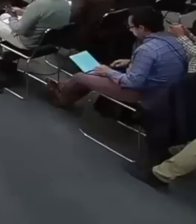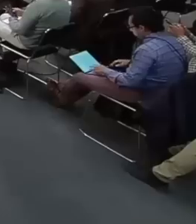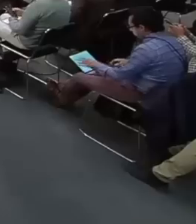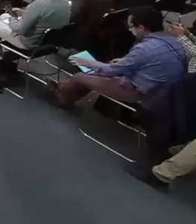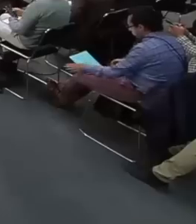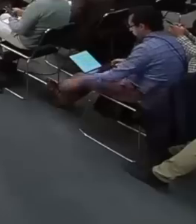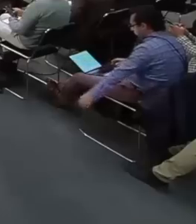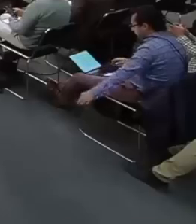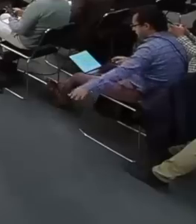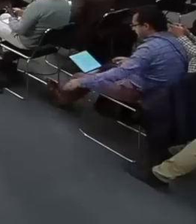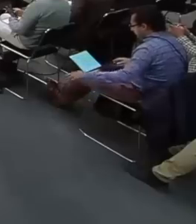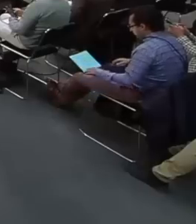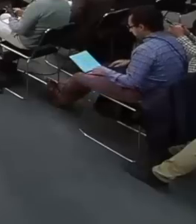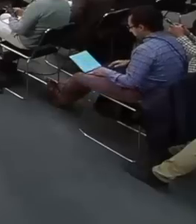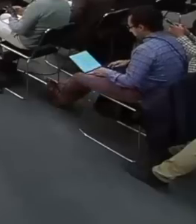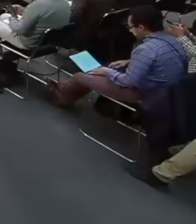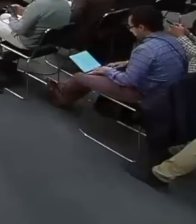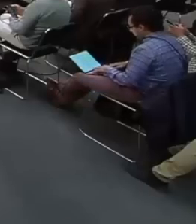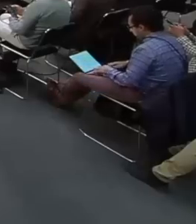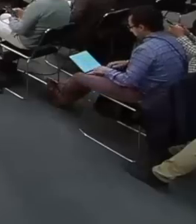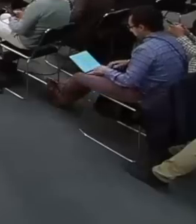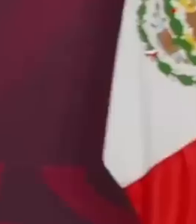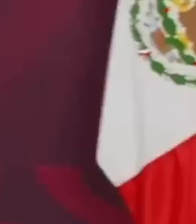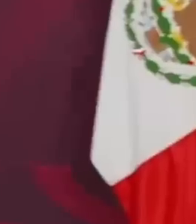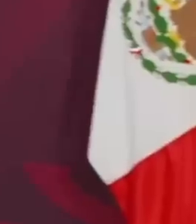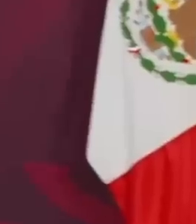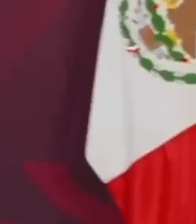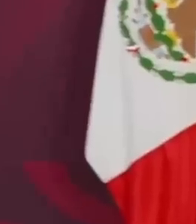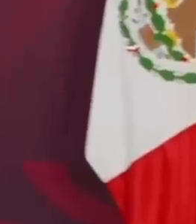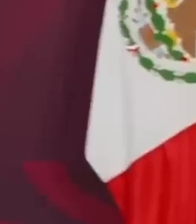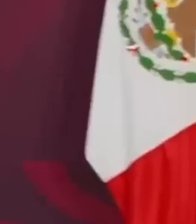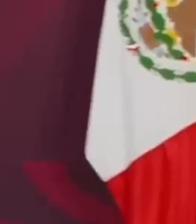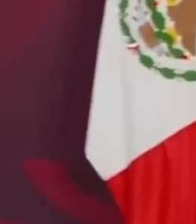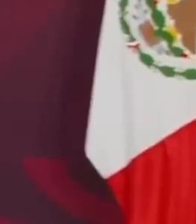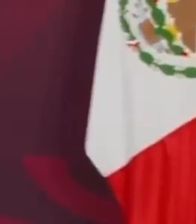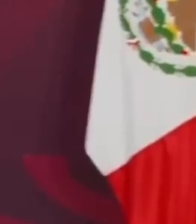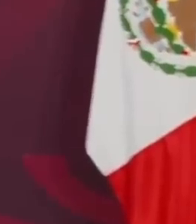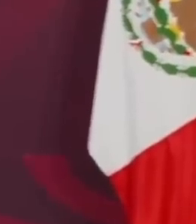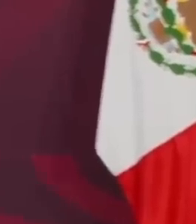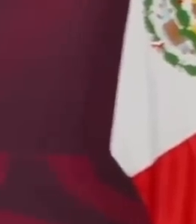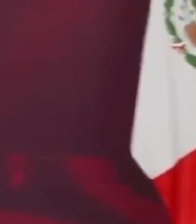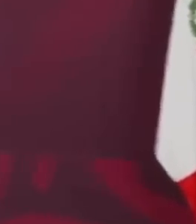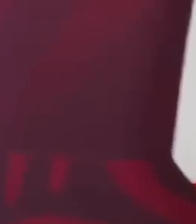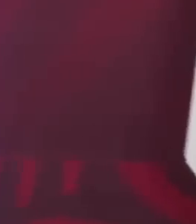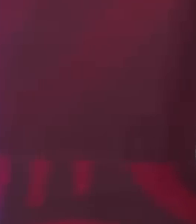Entonces, sí hay esas visas temporales que también queremos ver con el gobierno de Estados Unidos, de que